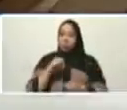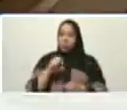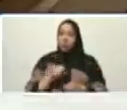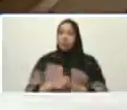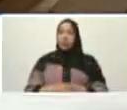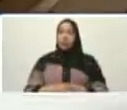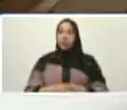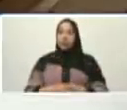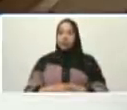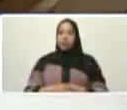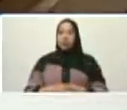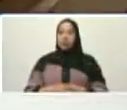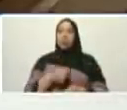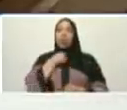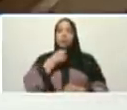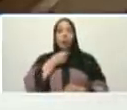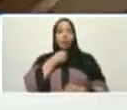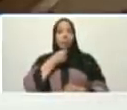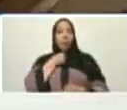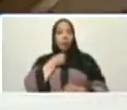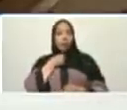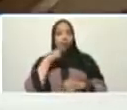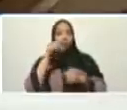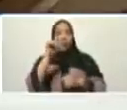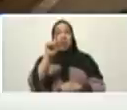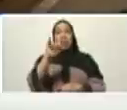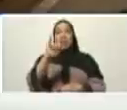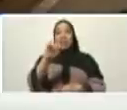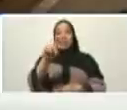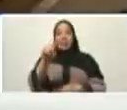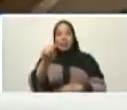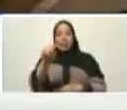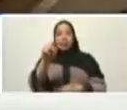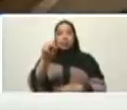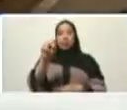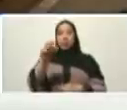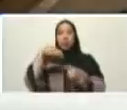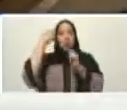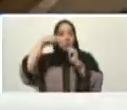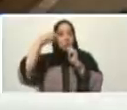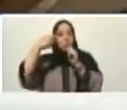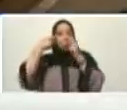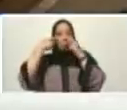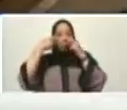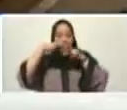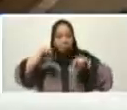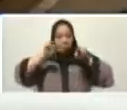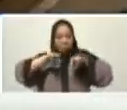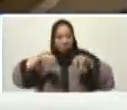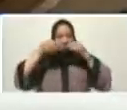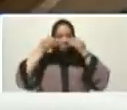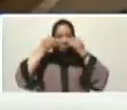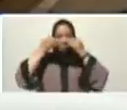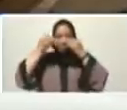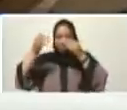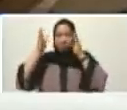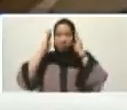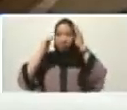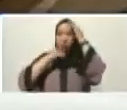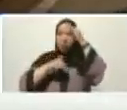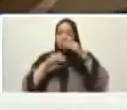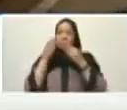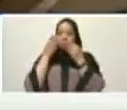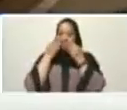tiktok es bien chévere vale yo me meto en tiktok de cada rato miren por ejemplo hago así hago así mira